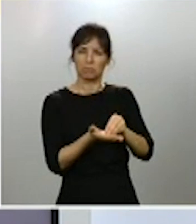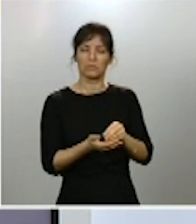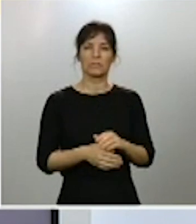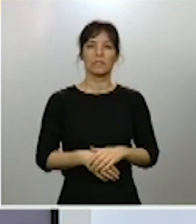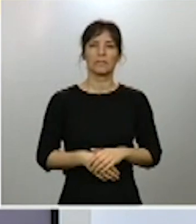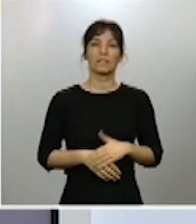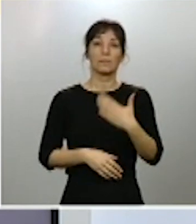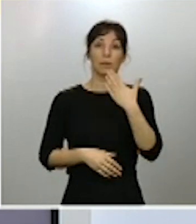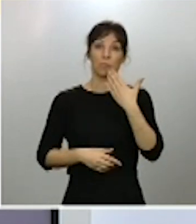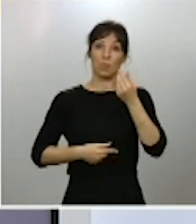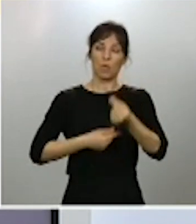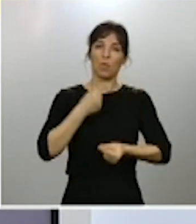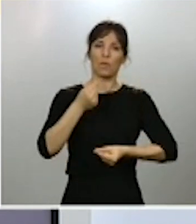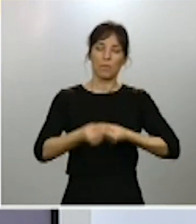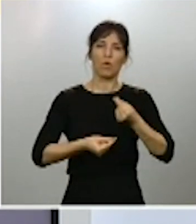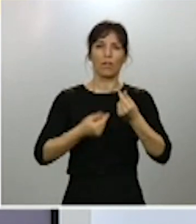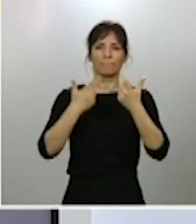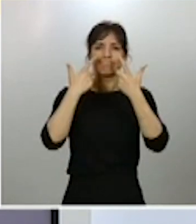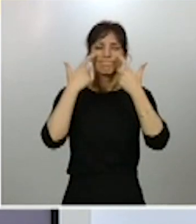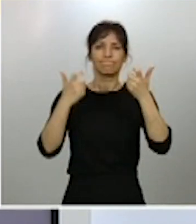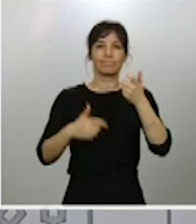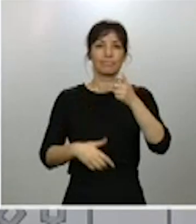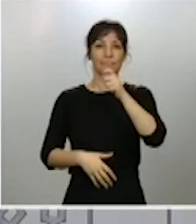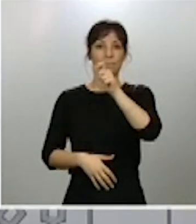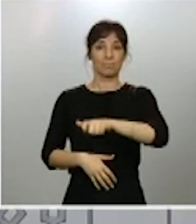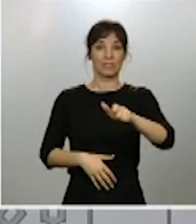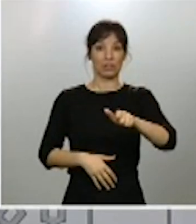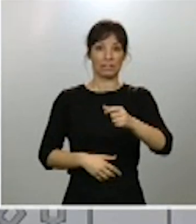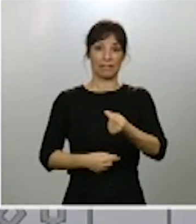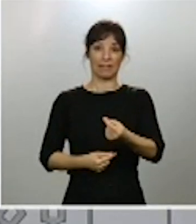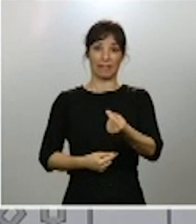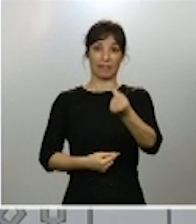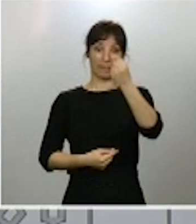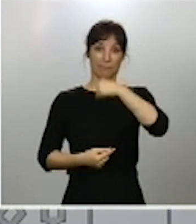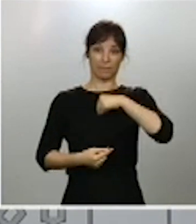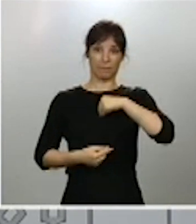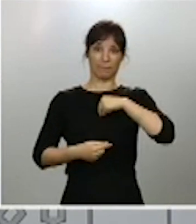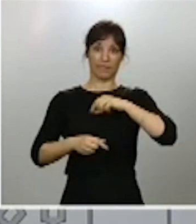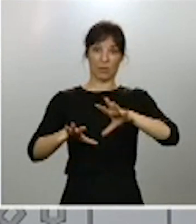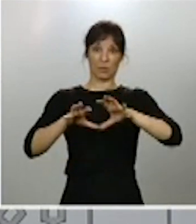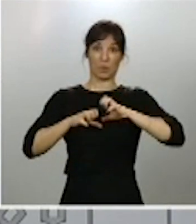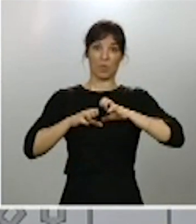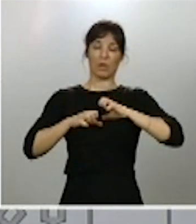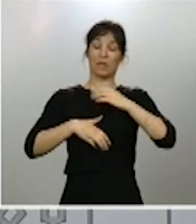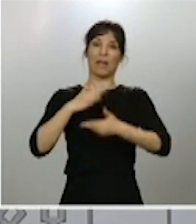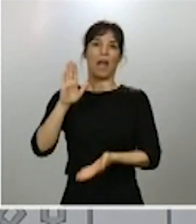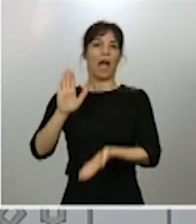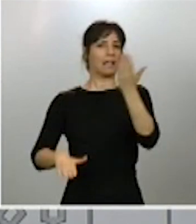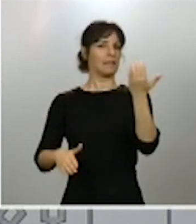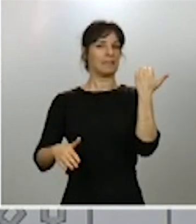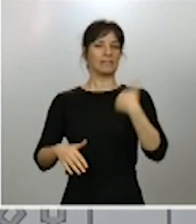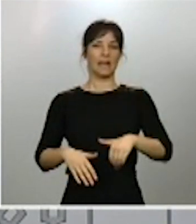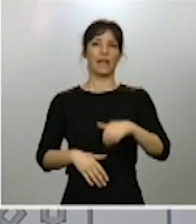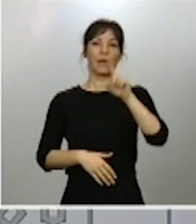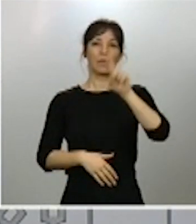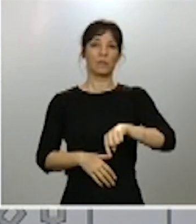vez un número de personas que han superado la infección más importante. Ya tenemos 123.000 personas que